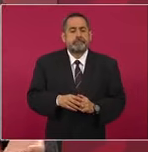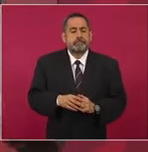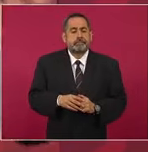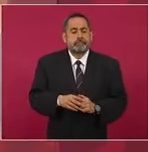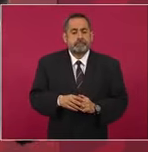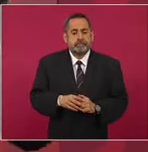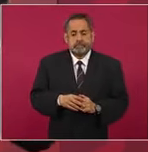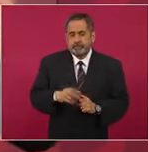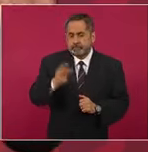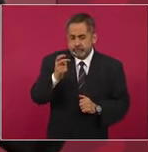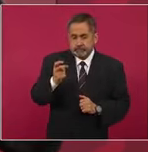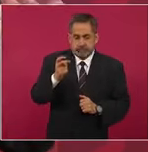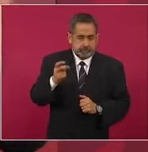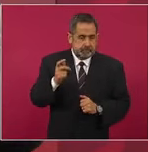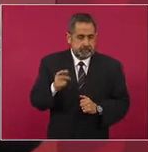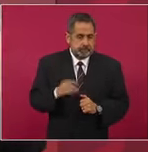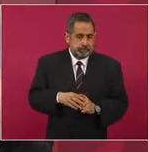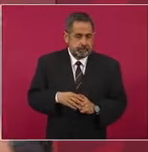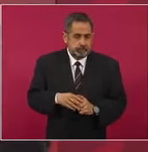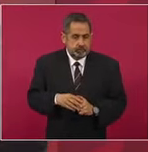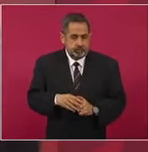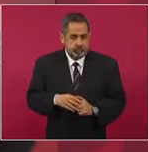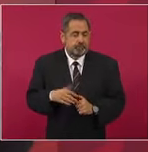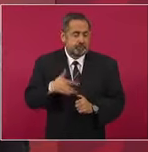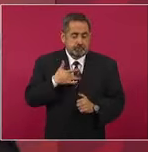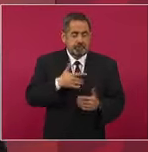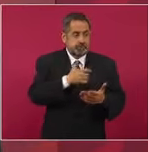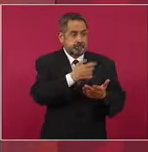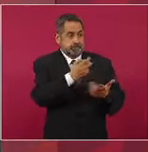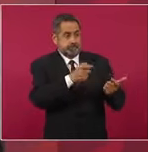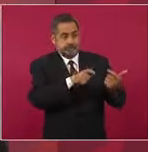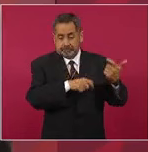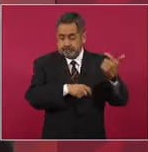esto es lo que nos ayuda.